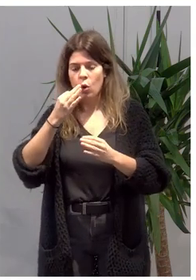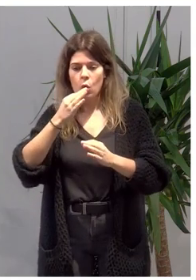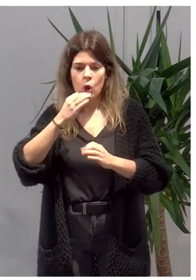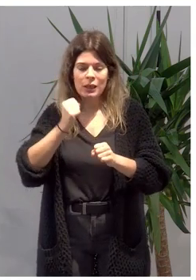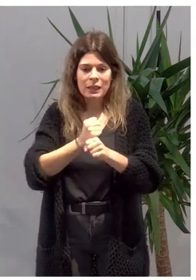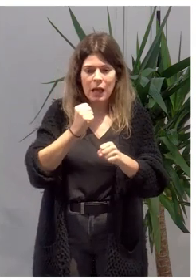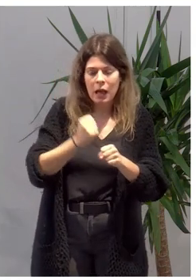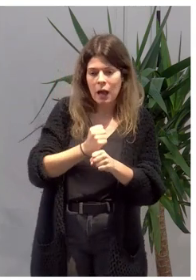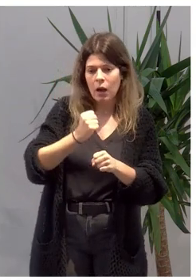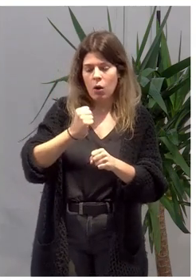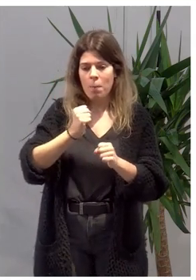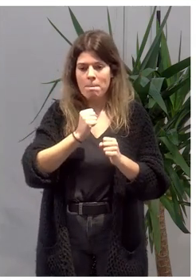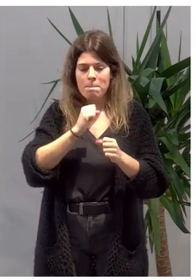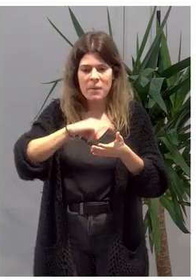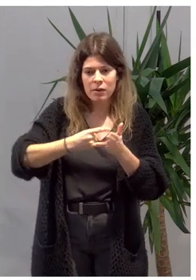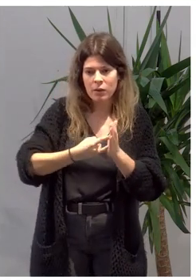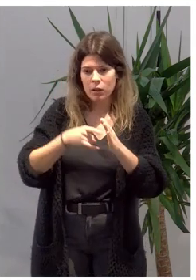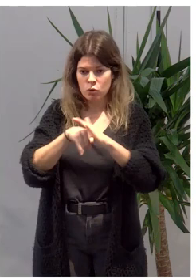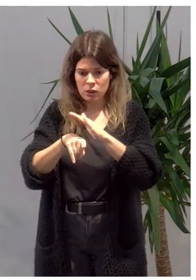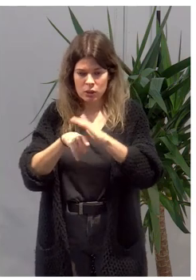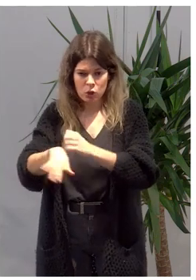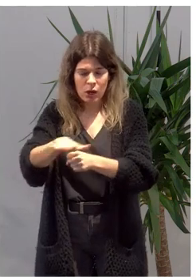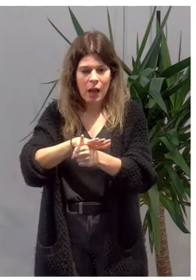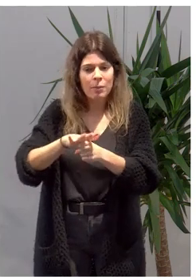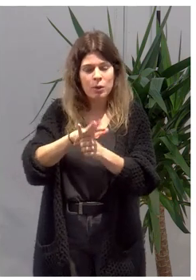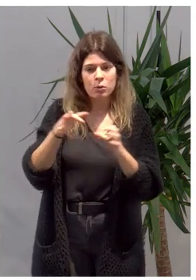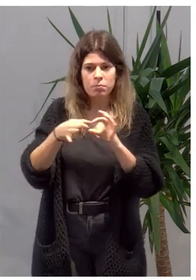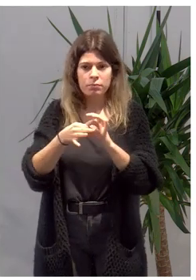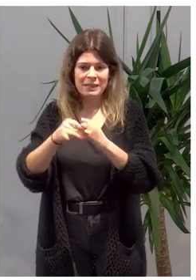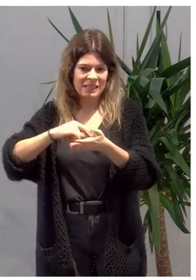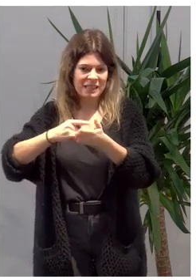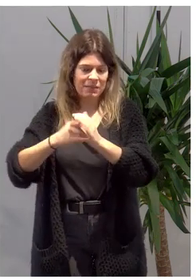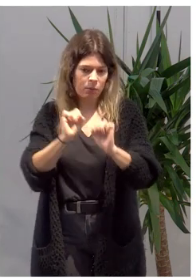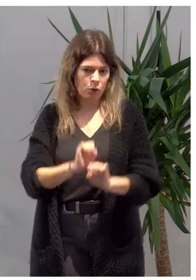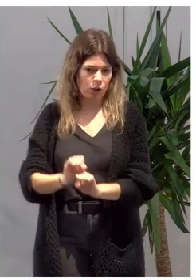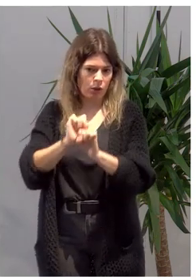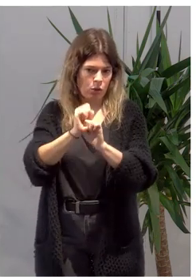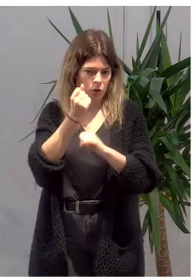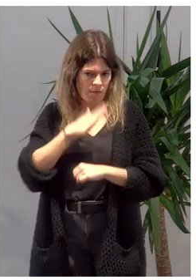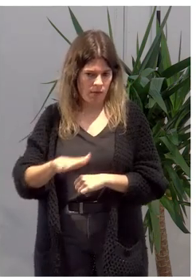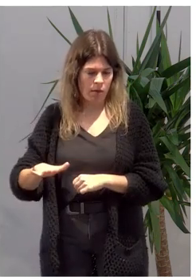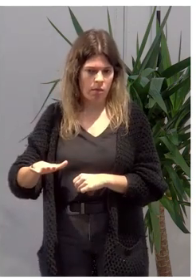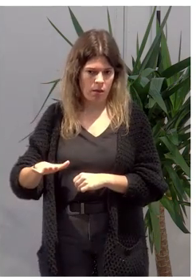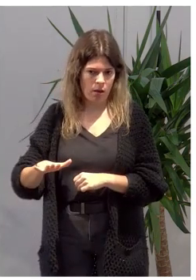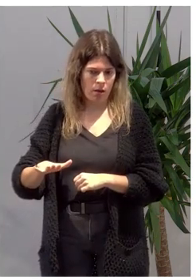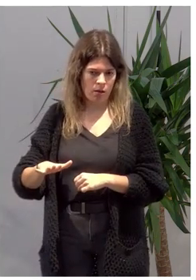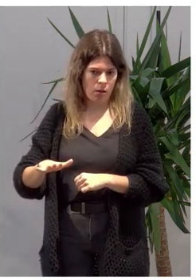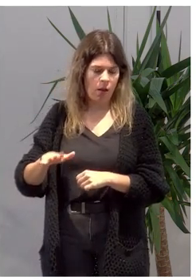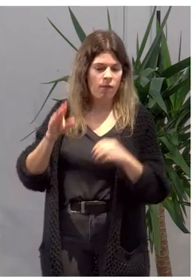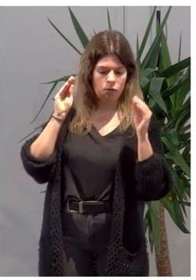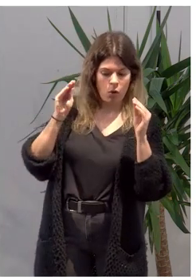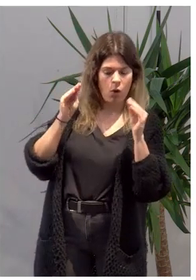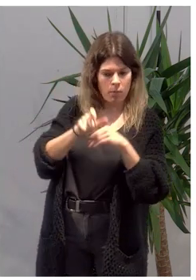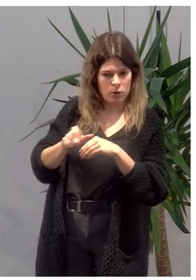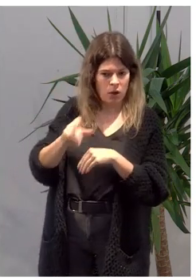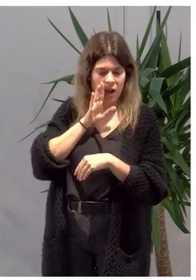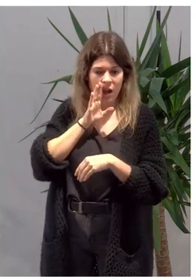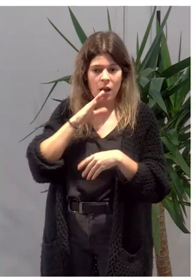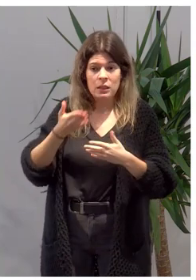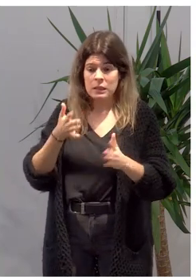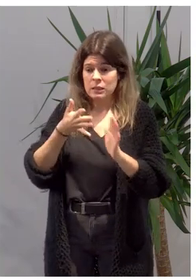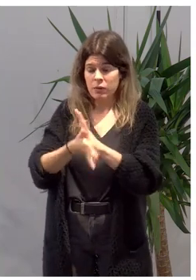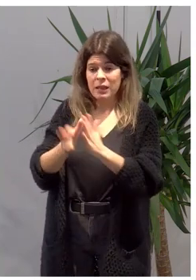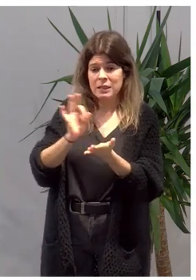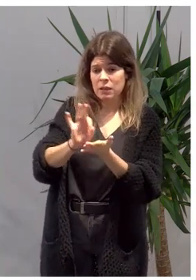o de gestión en ámbitos relacionados con el sistema de protección a la infancia. decir, que aunque va dirigido a todos los